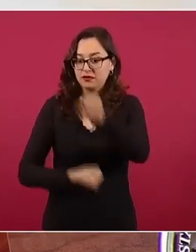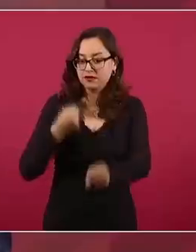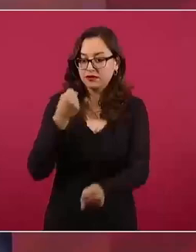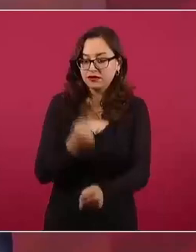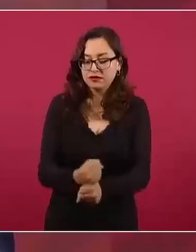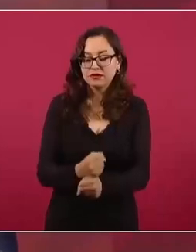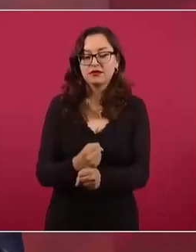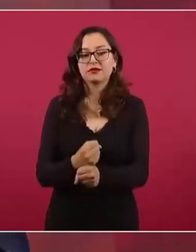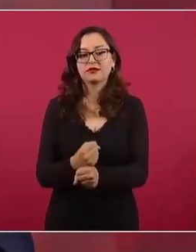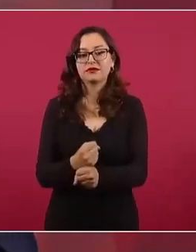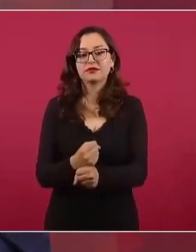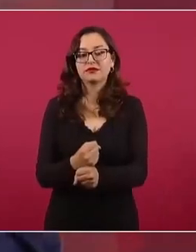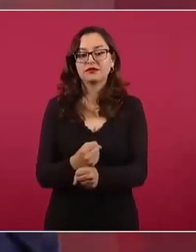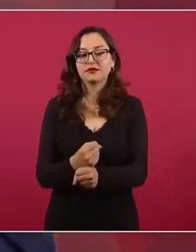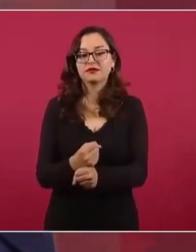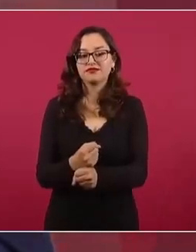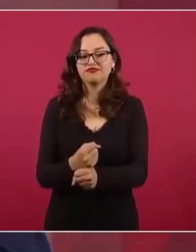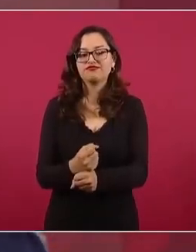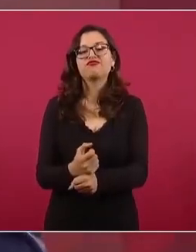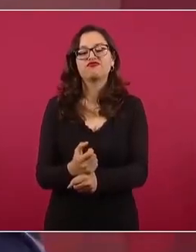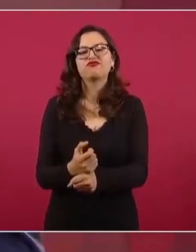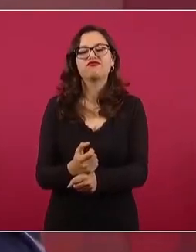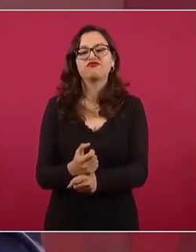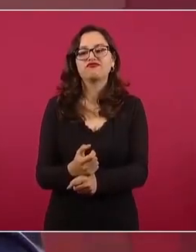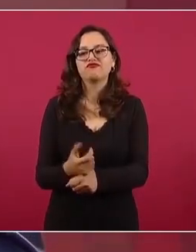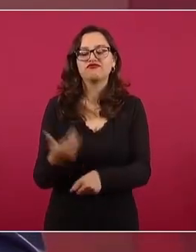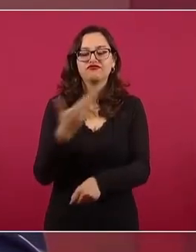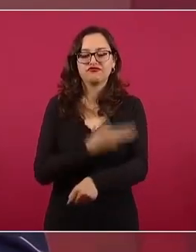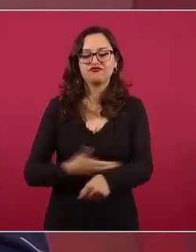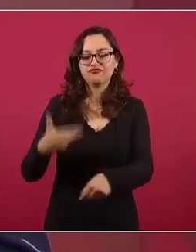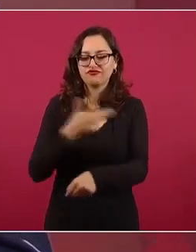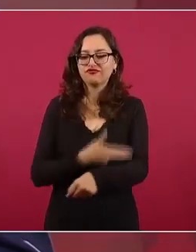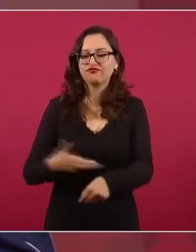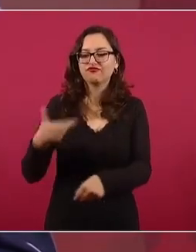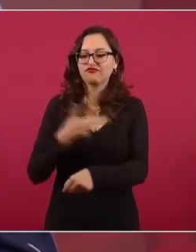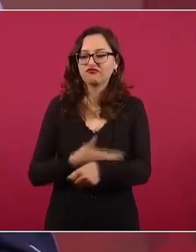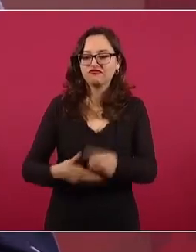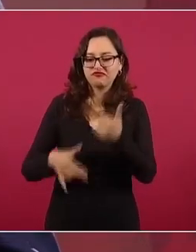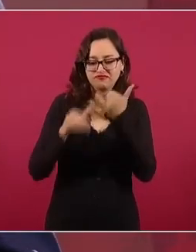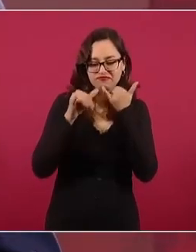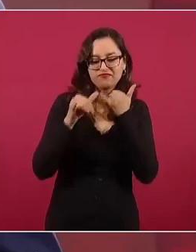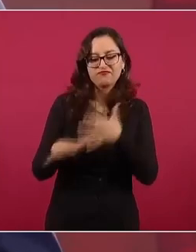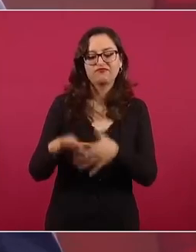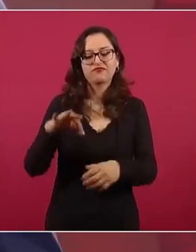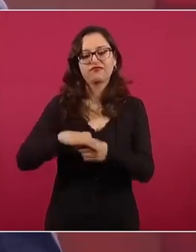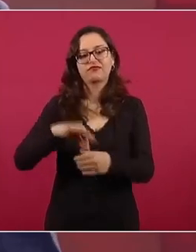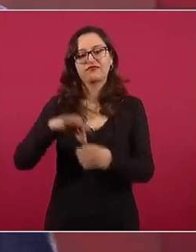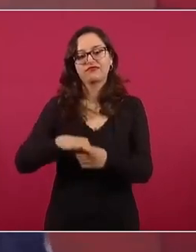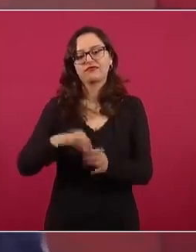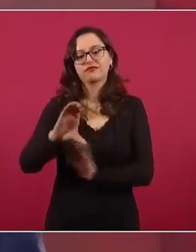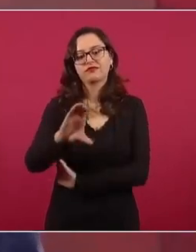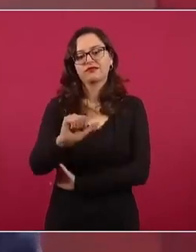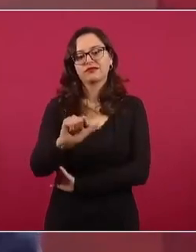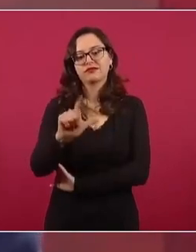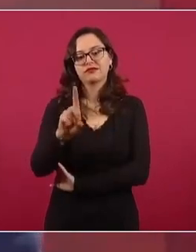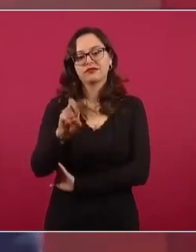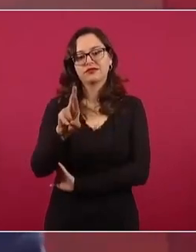participa para imponer a Calderón y para